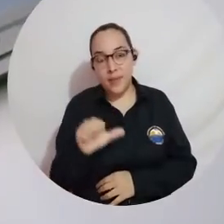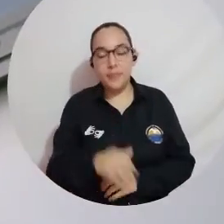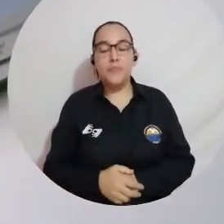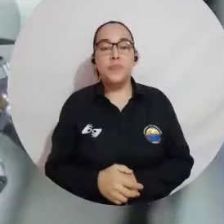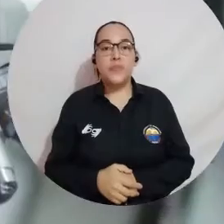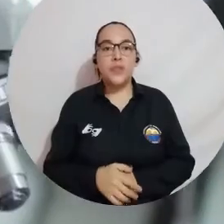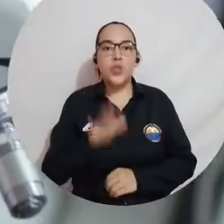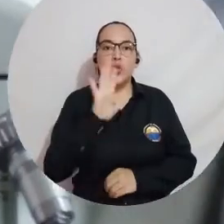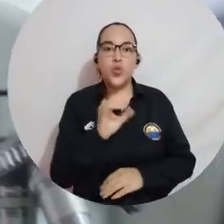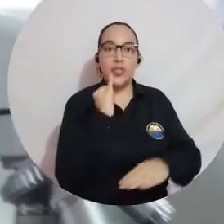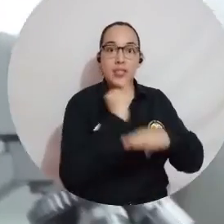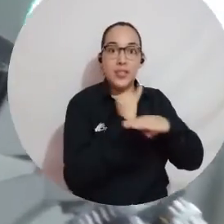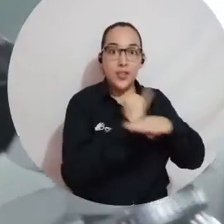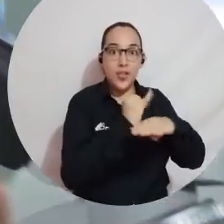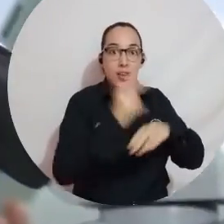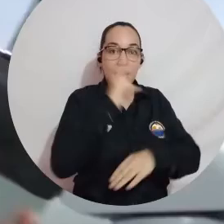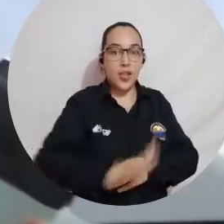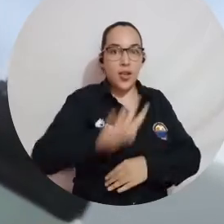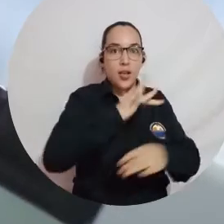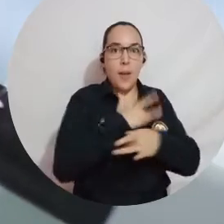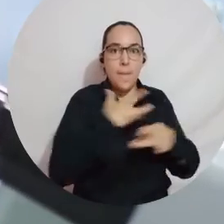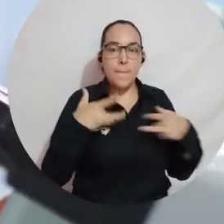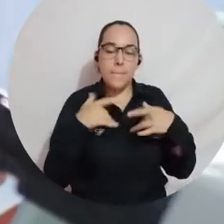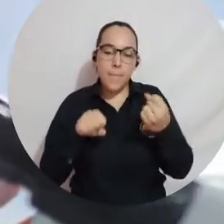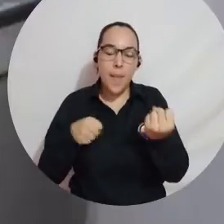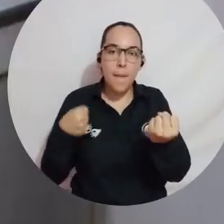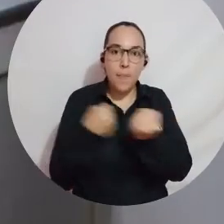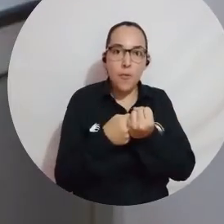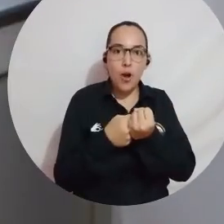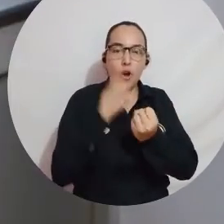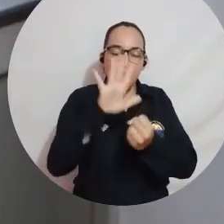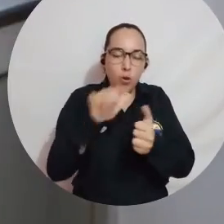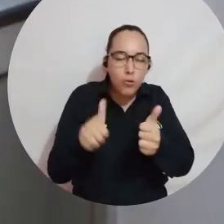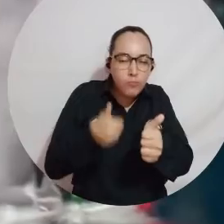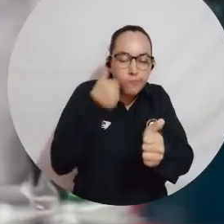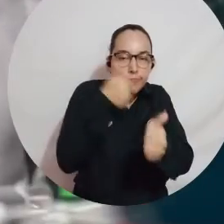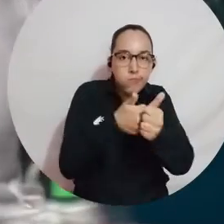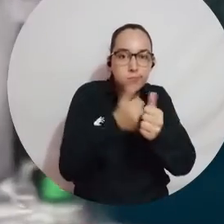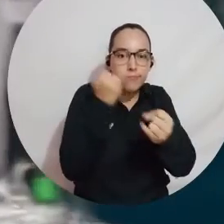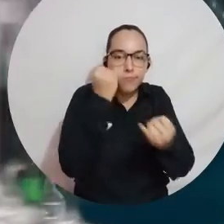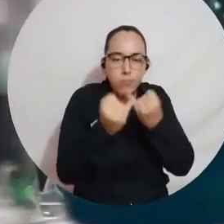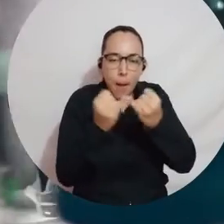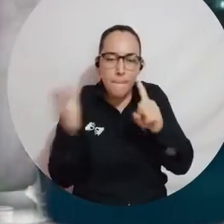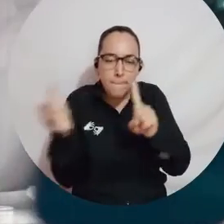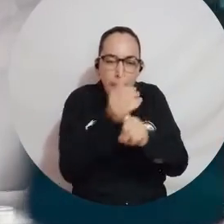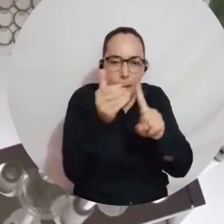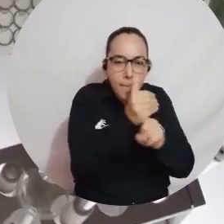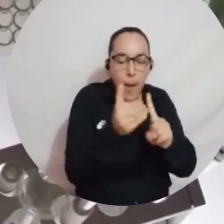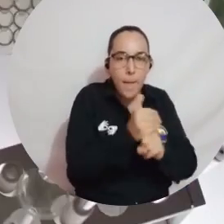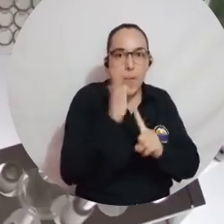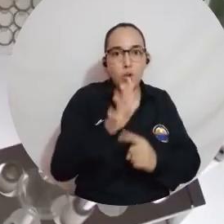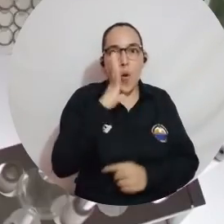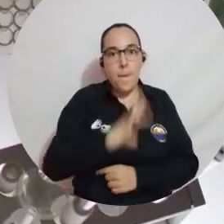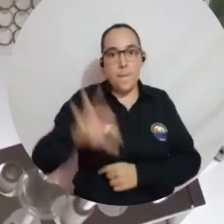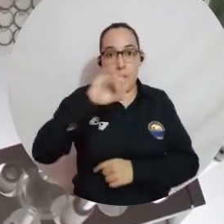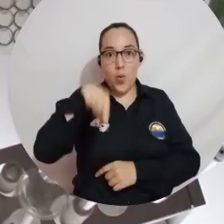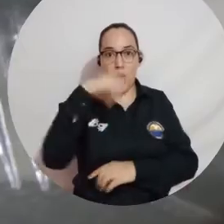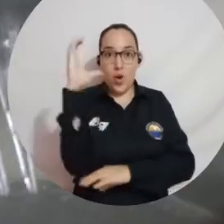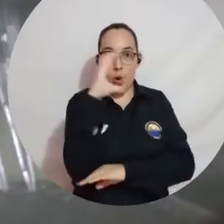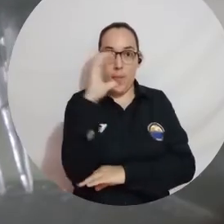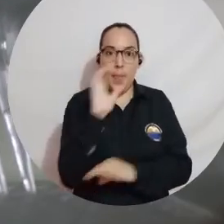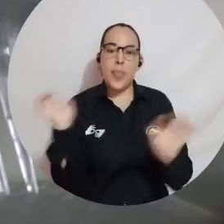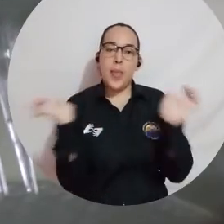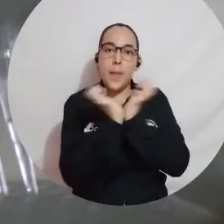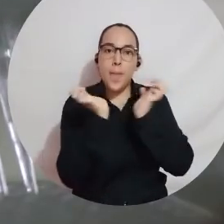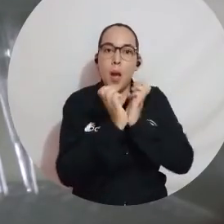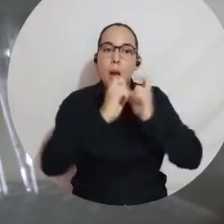liderada por el Instituto Nacional de Salud, para apoyar las labores de seguimiento e identificar la circulación viral en Colombia, y desde